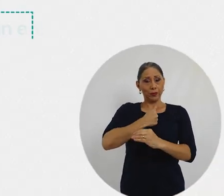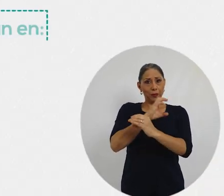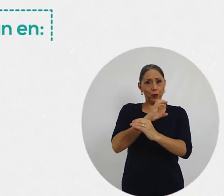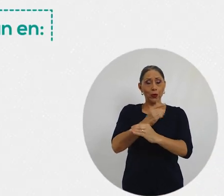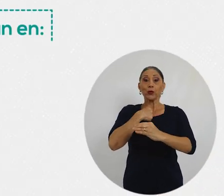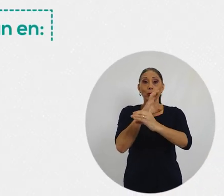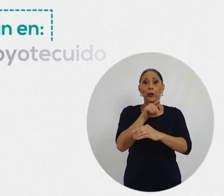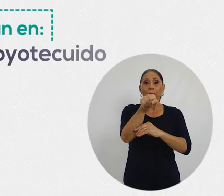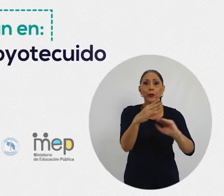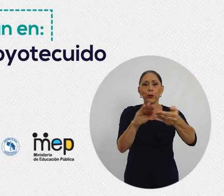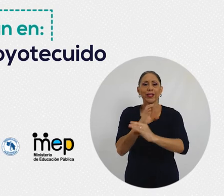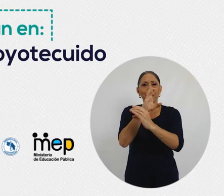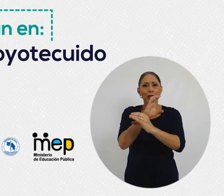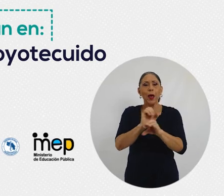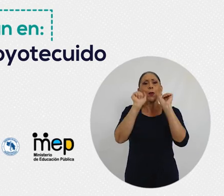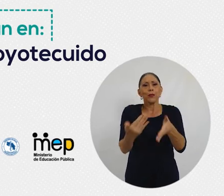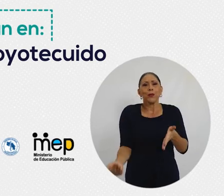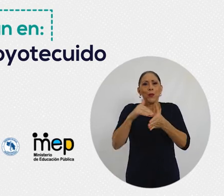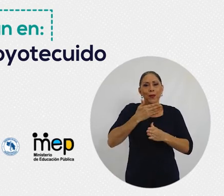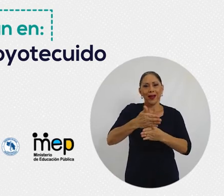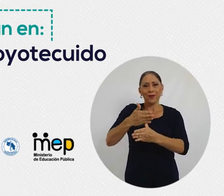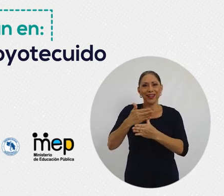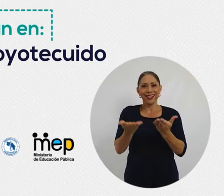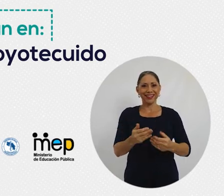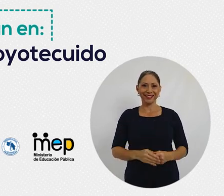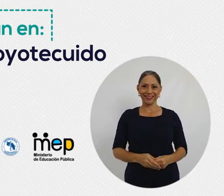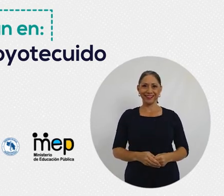Si yo me cuido, yo te cuido y la comunidad se cuida, podemos volver a compartir.